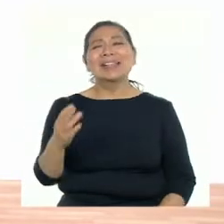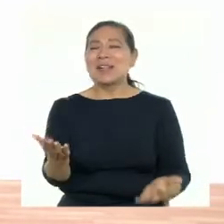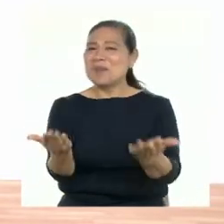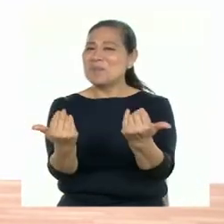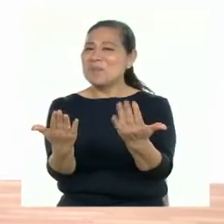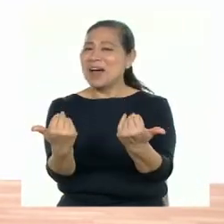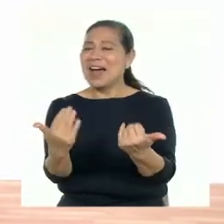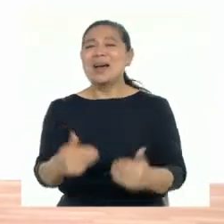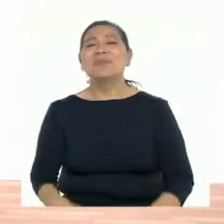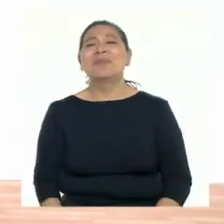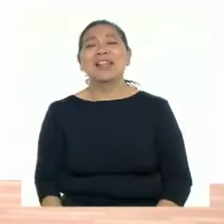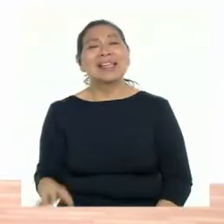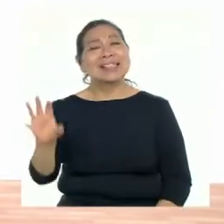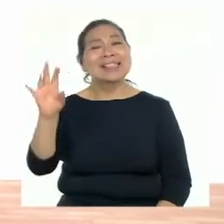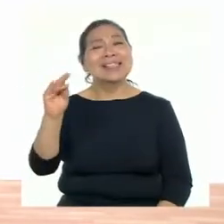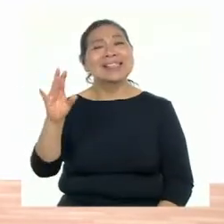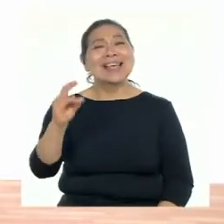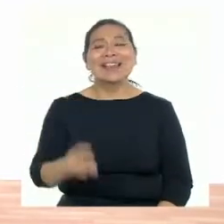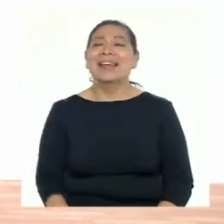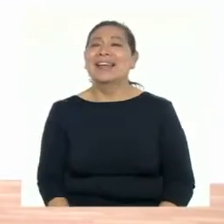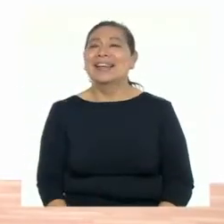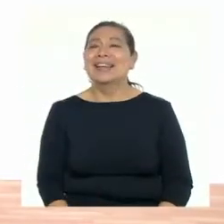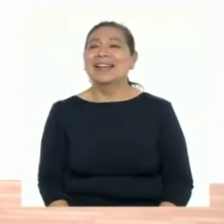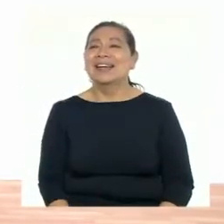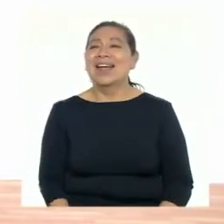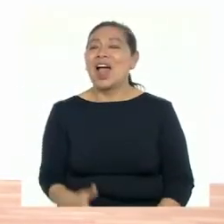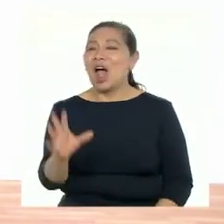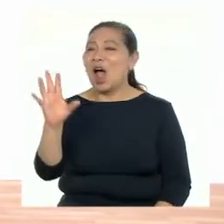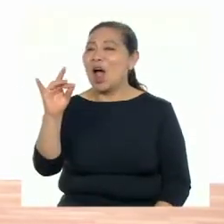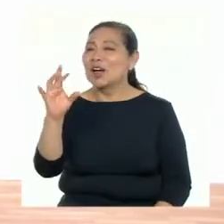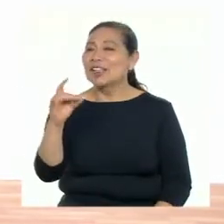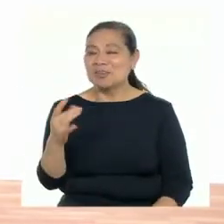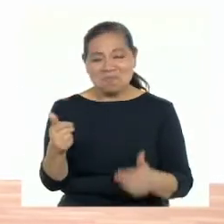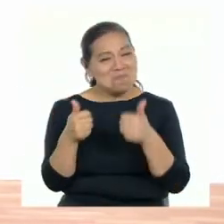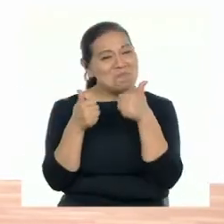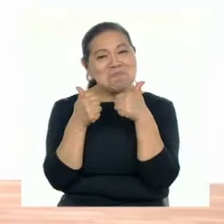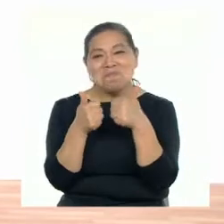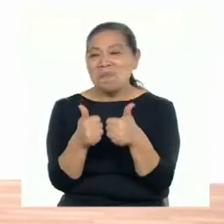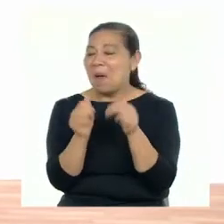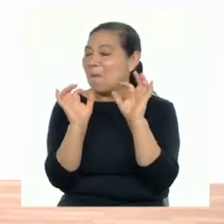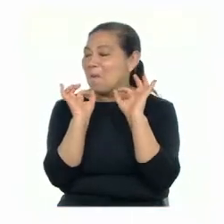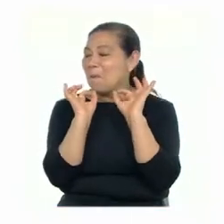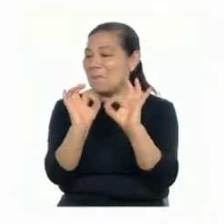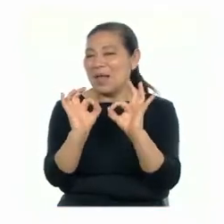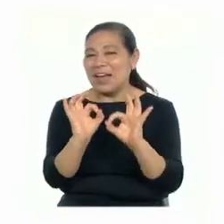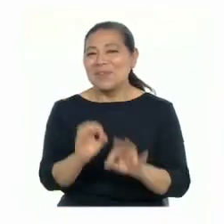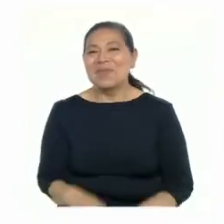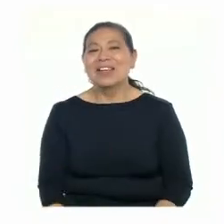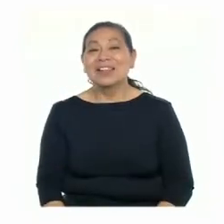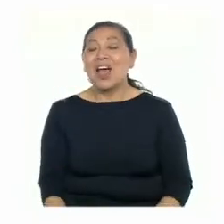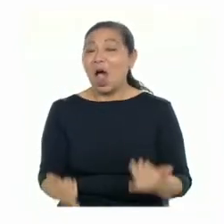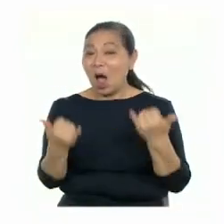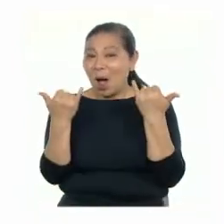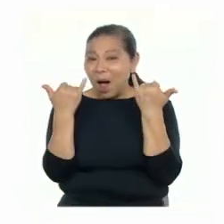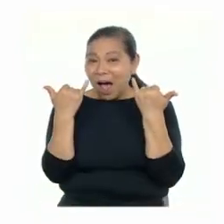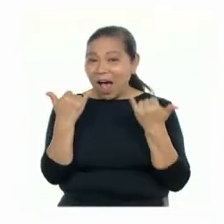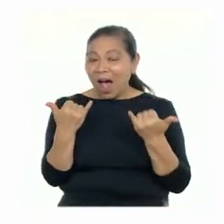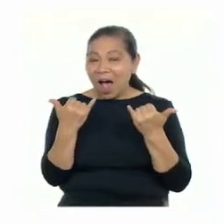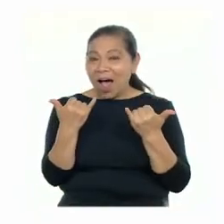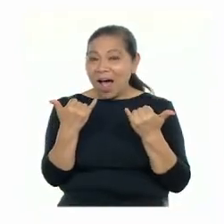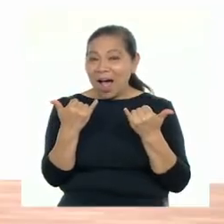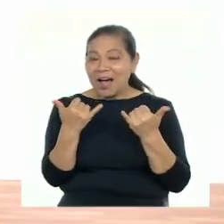¡Vamos! ¡Siete! ¡Ocho! ¡Muy bien! ¡Perfecto! ¡Ahora vamos a realizar